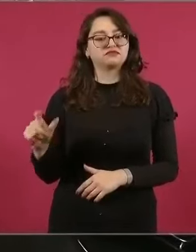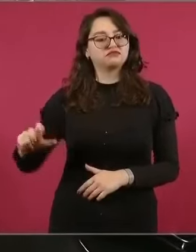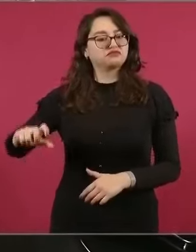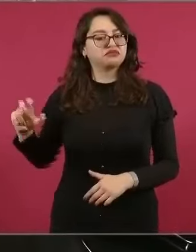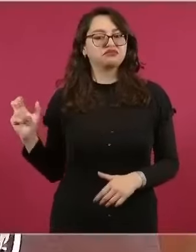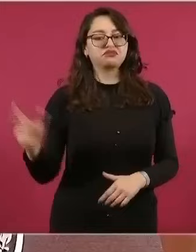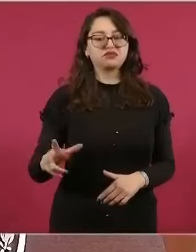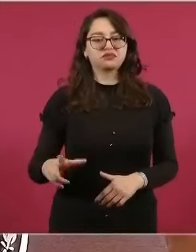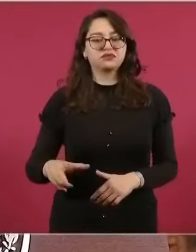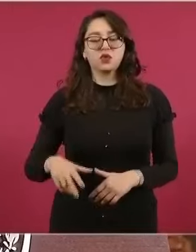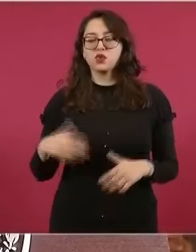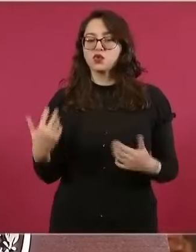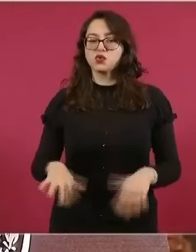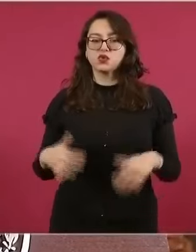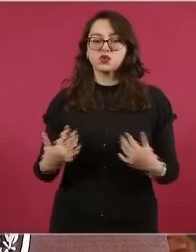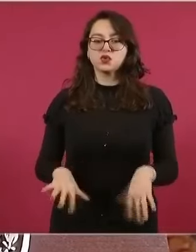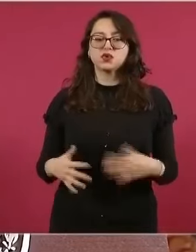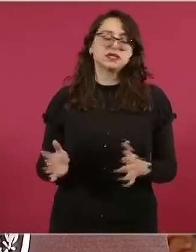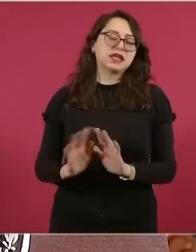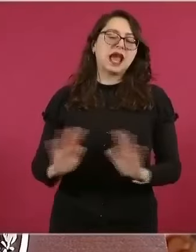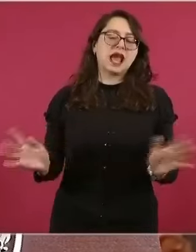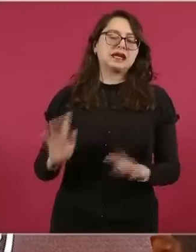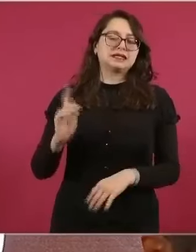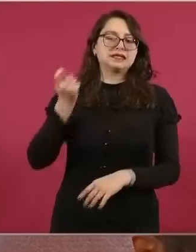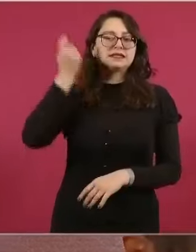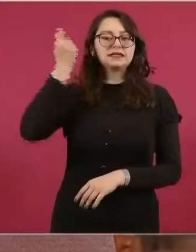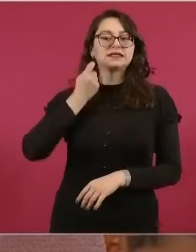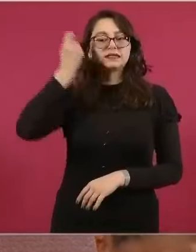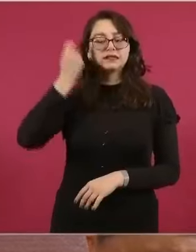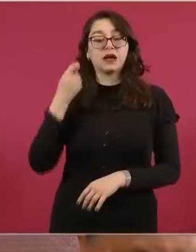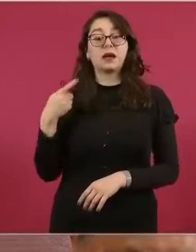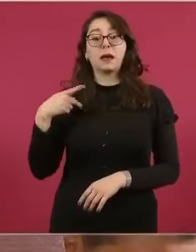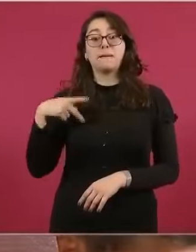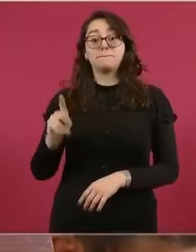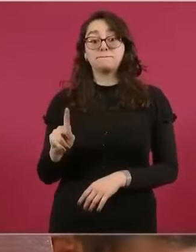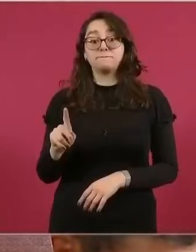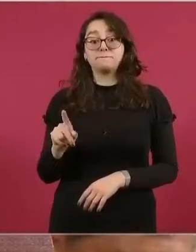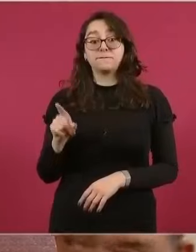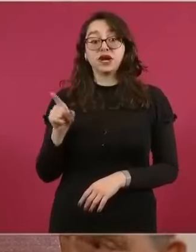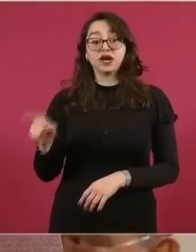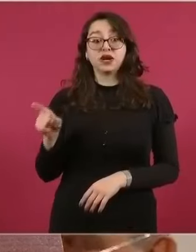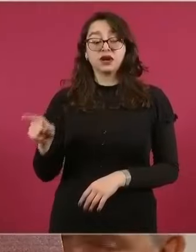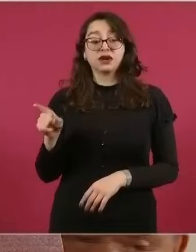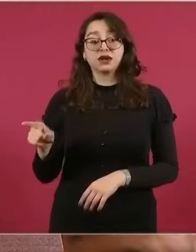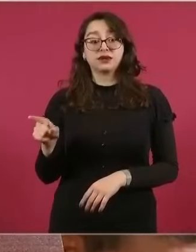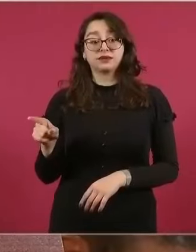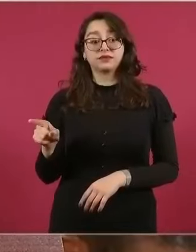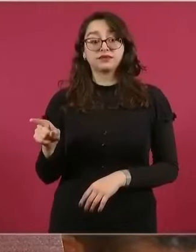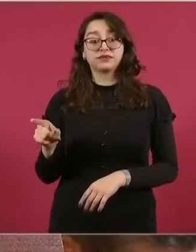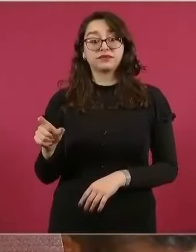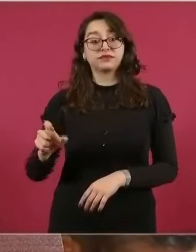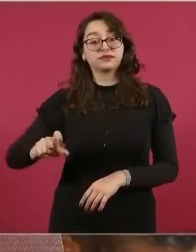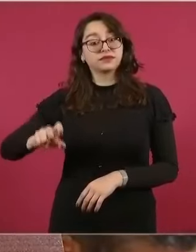cerrador que tiene una pichada que se llama la